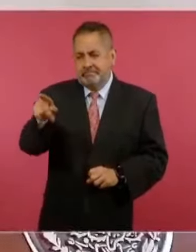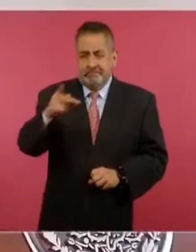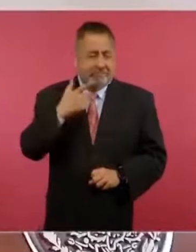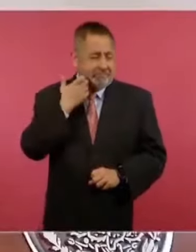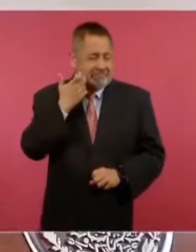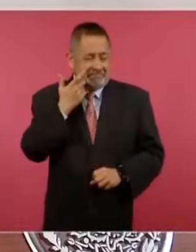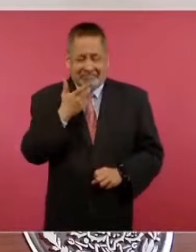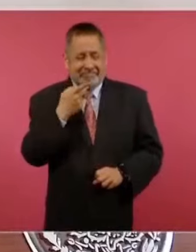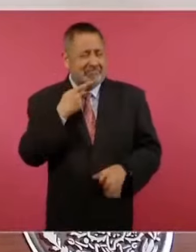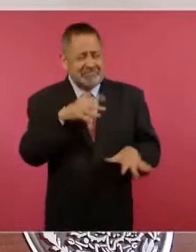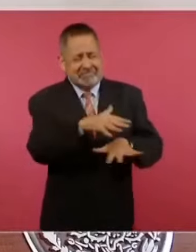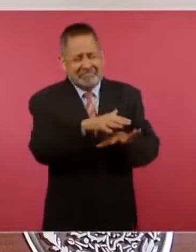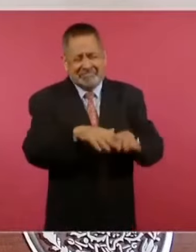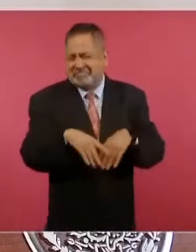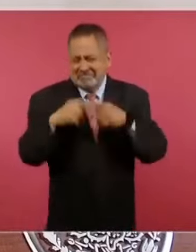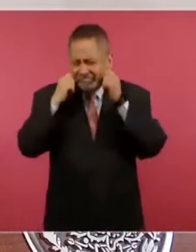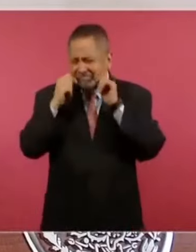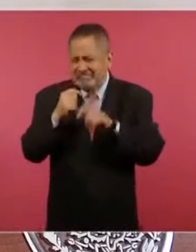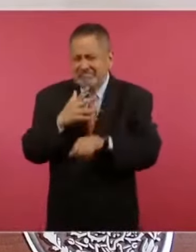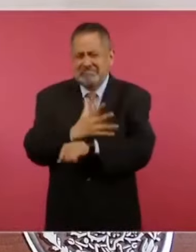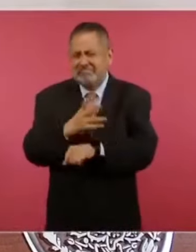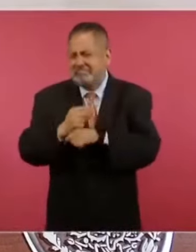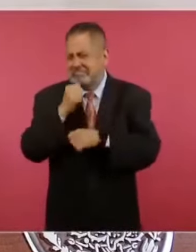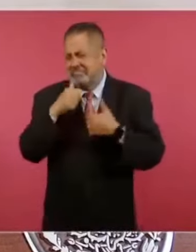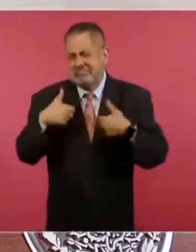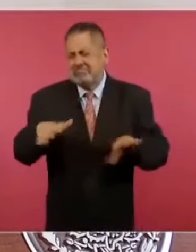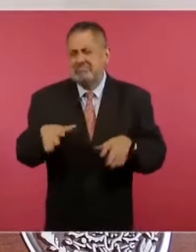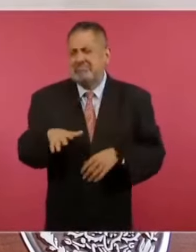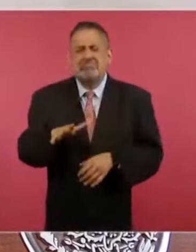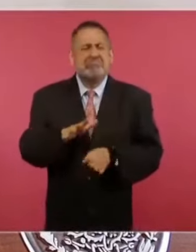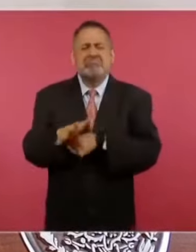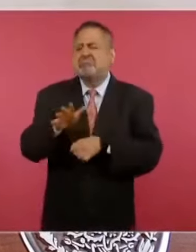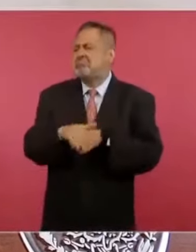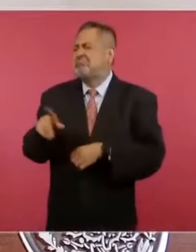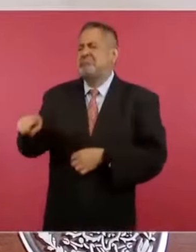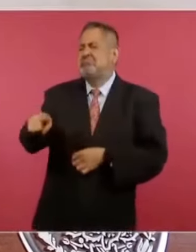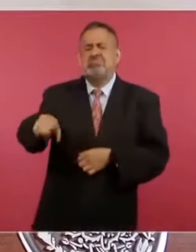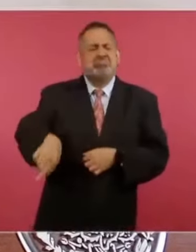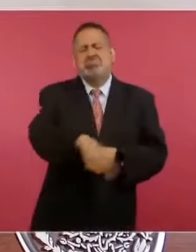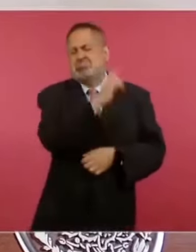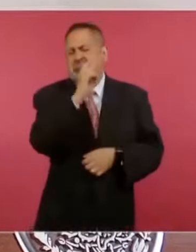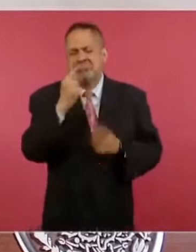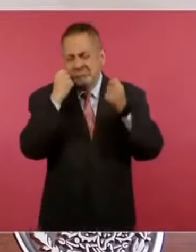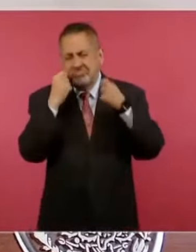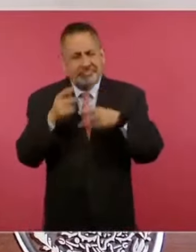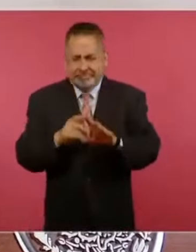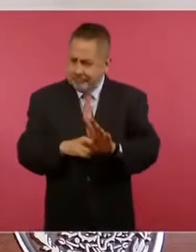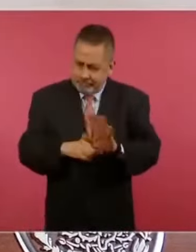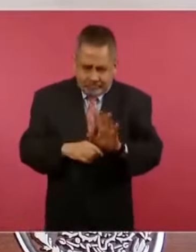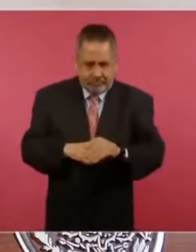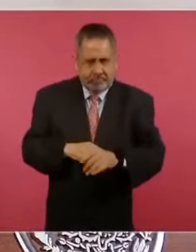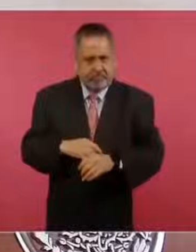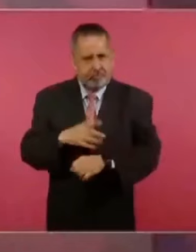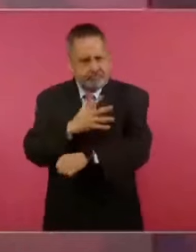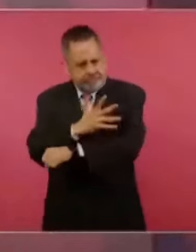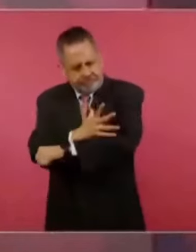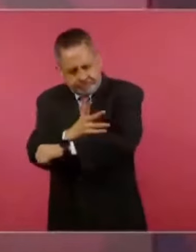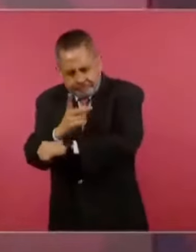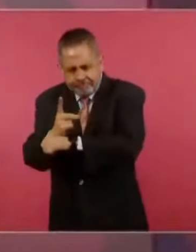cualquiera, incluso se va